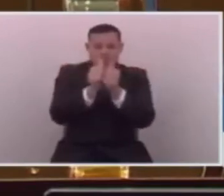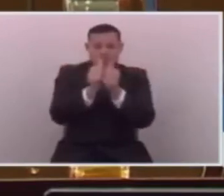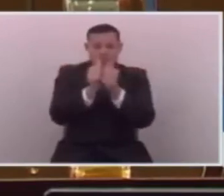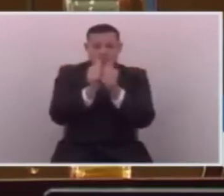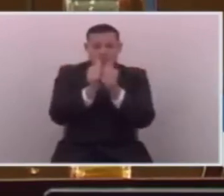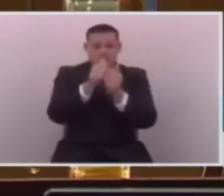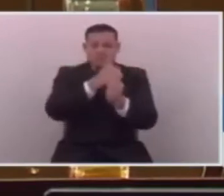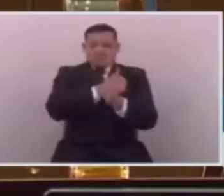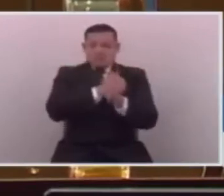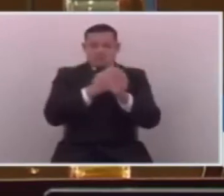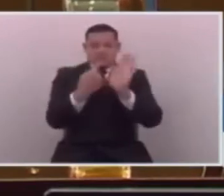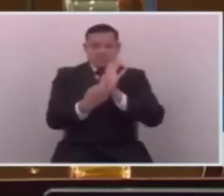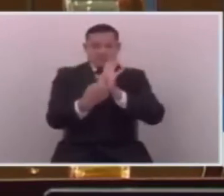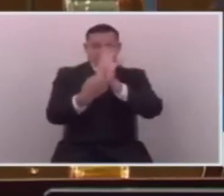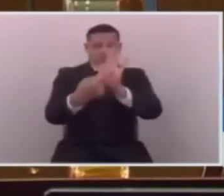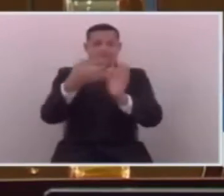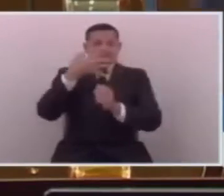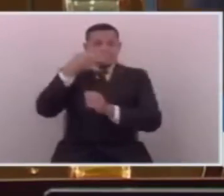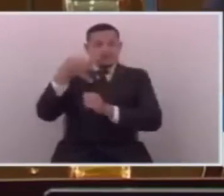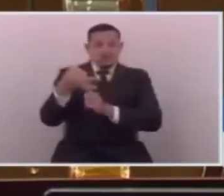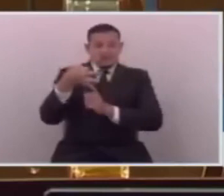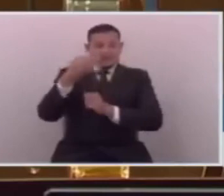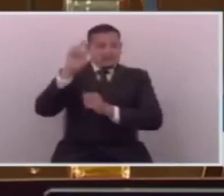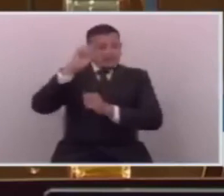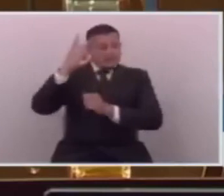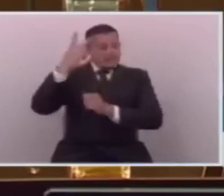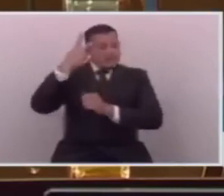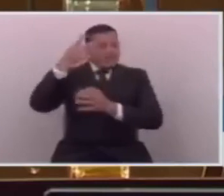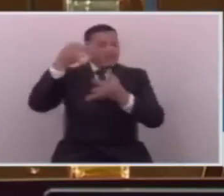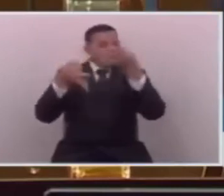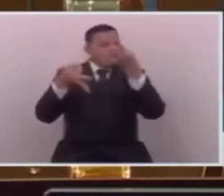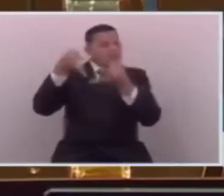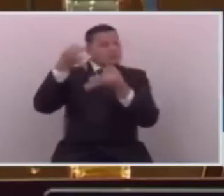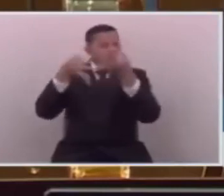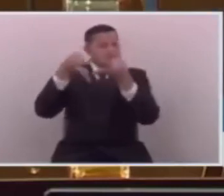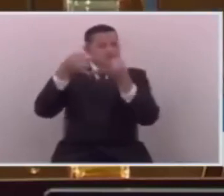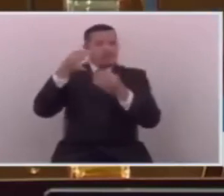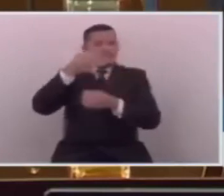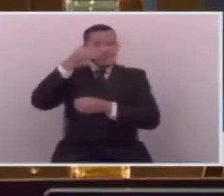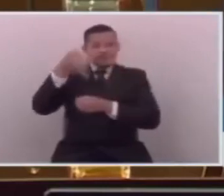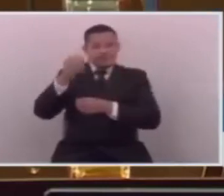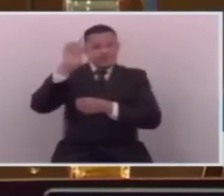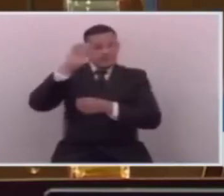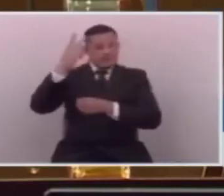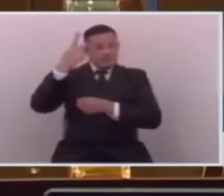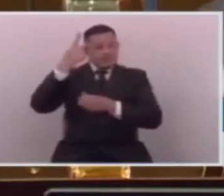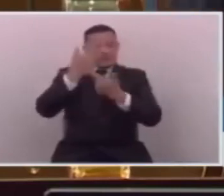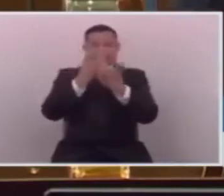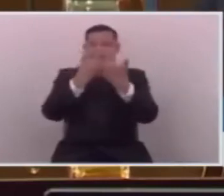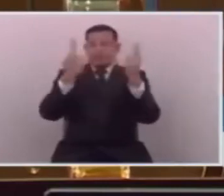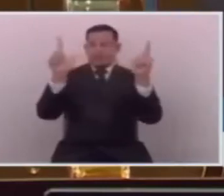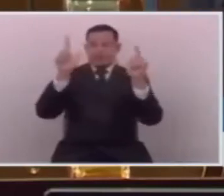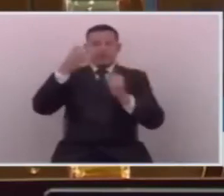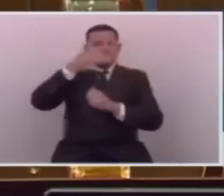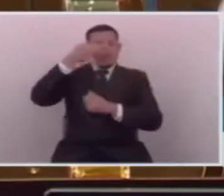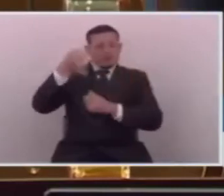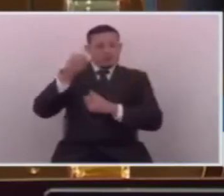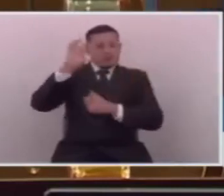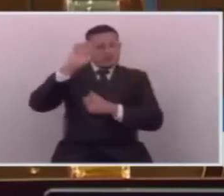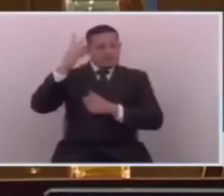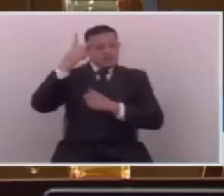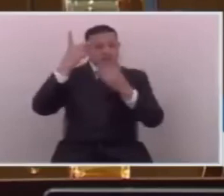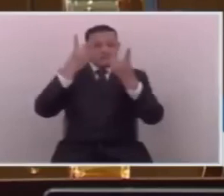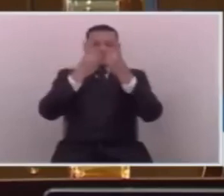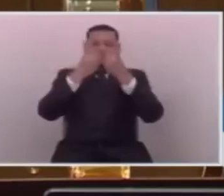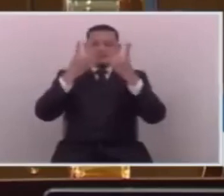Debemos de demostrar el verdadero significado de justicia. El verdadero significado de libertad. El verdadero significado